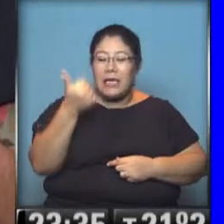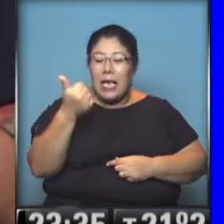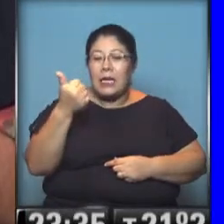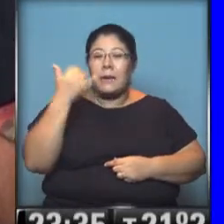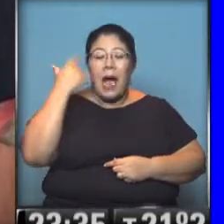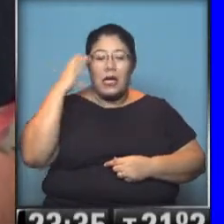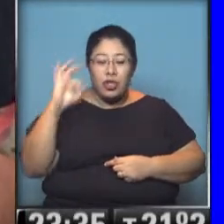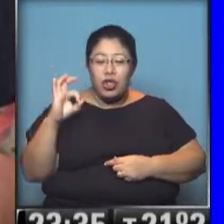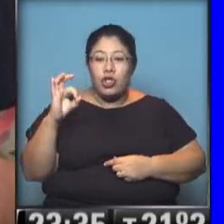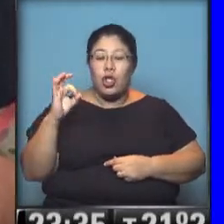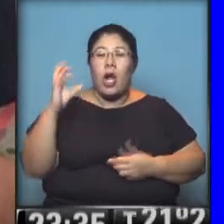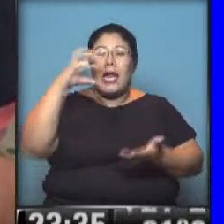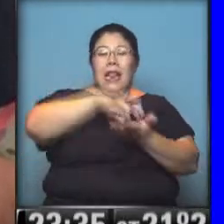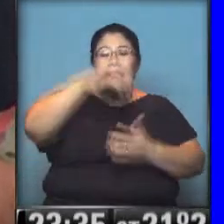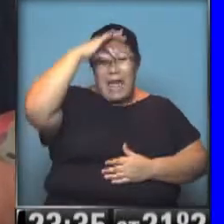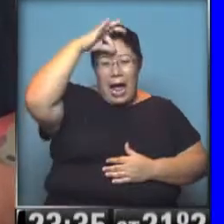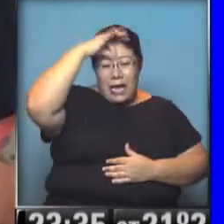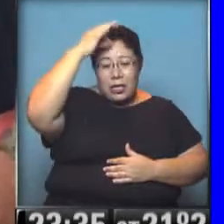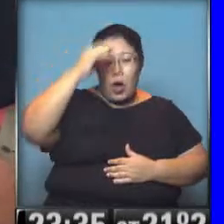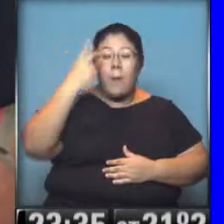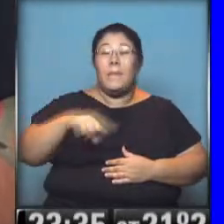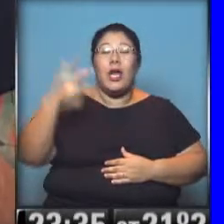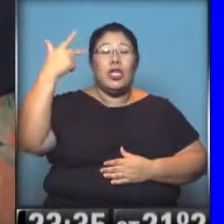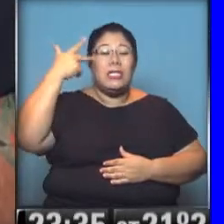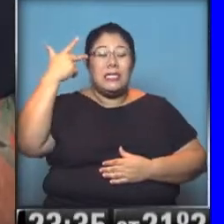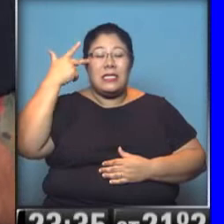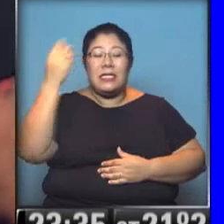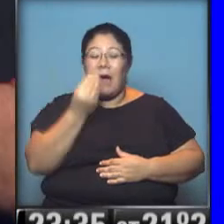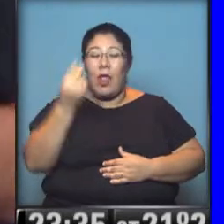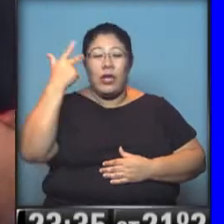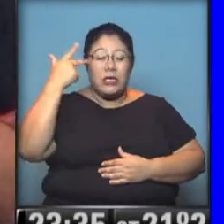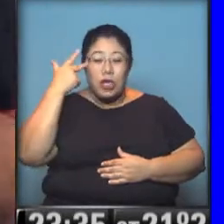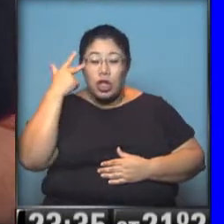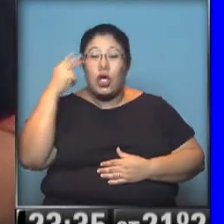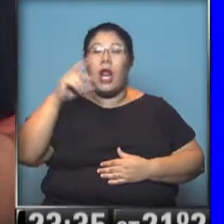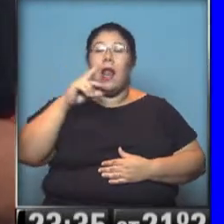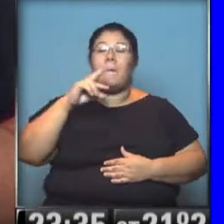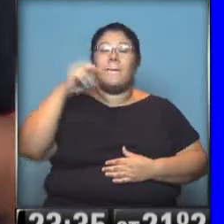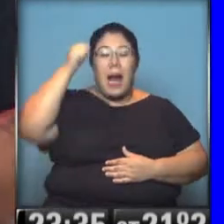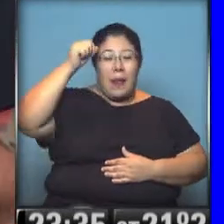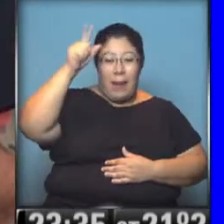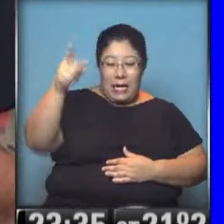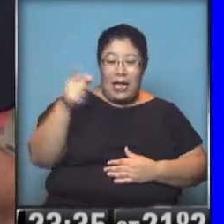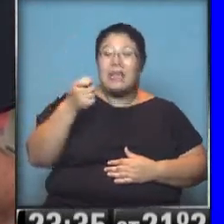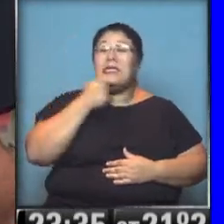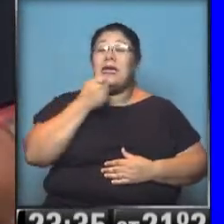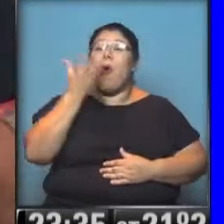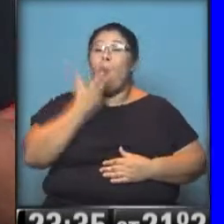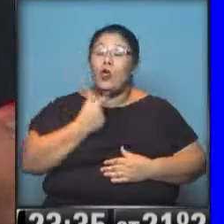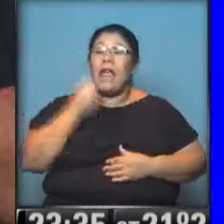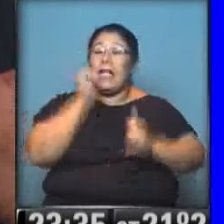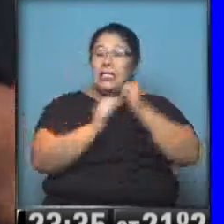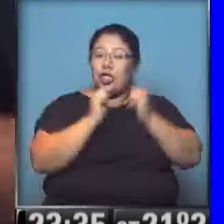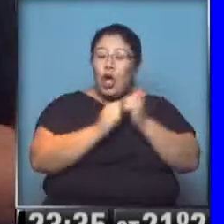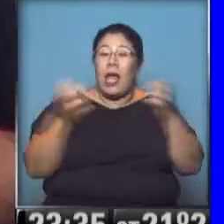Teatro Margarita Sirgú, pero el sábado 18 va a estar en Mar del Plata, en el Teatro Auditorium. Recomiendo, véanla, la verdad que si te gusta la historia de Los Redondos